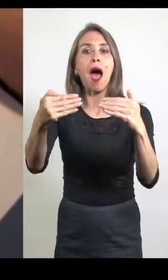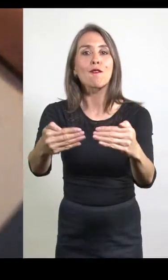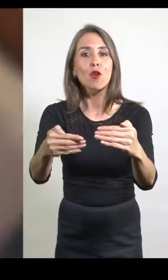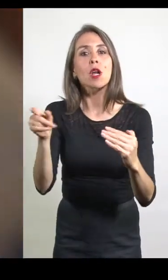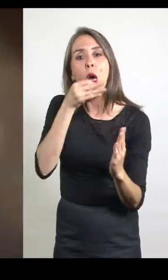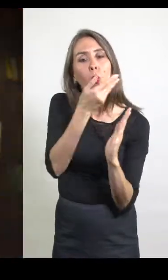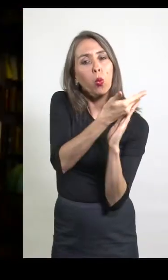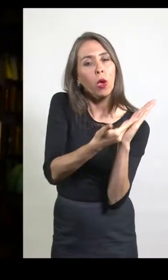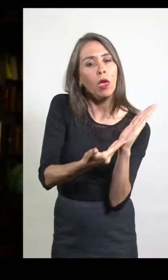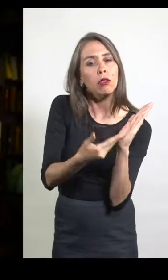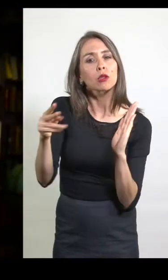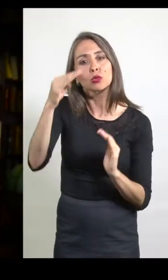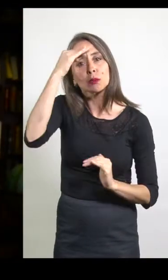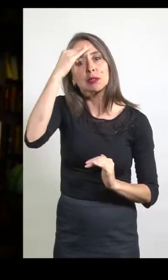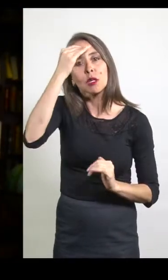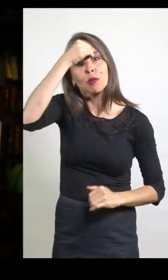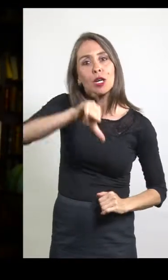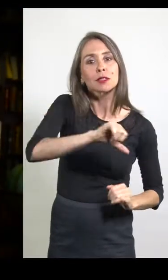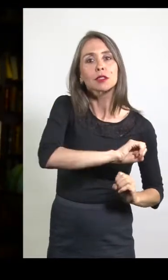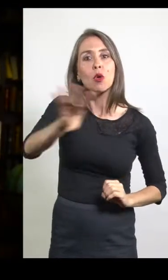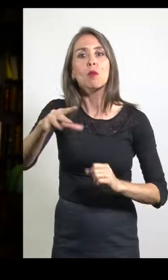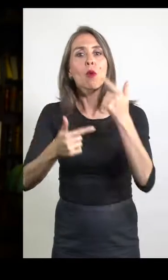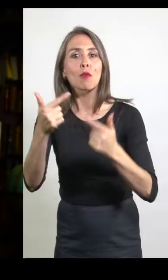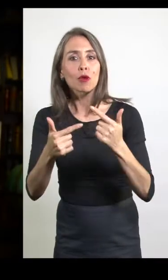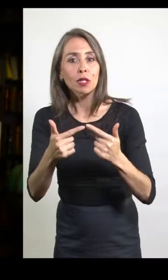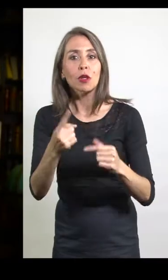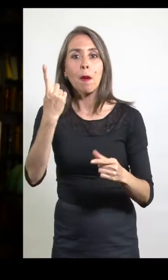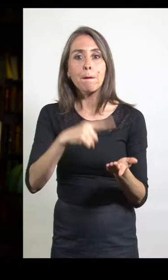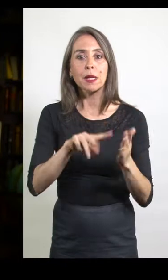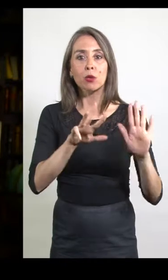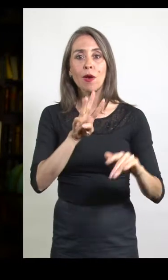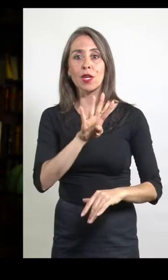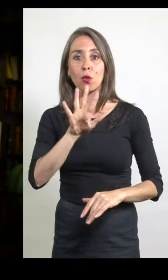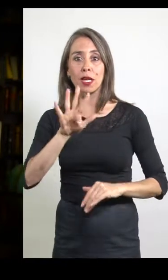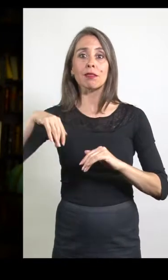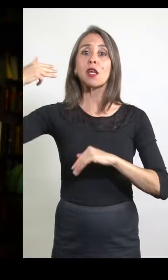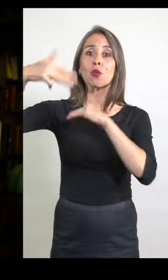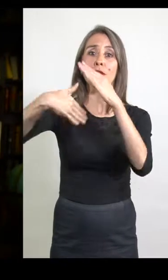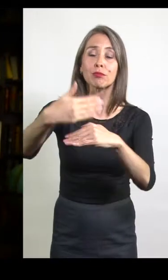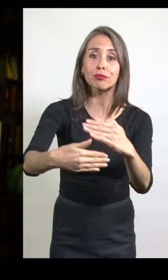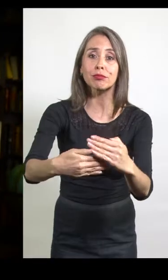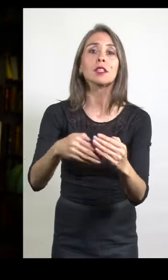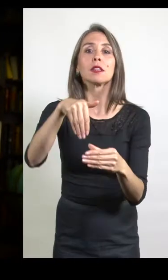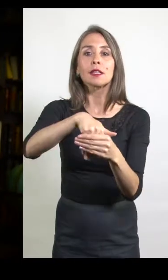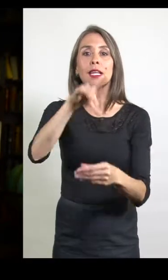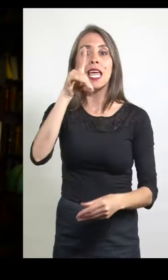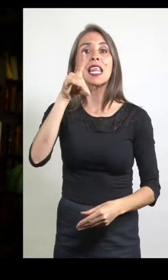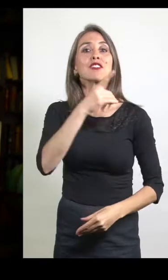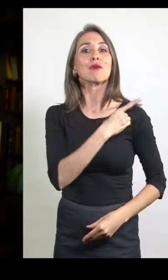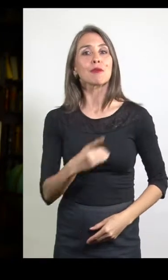relegado político. Pasó el tiempo y en el año 1949 hubo elecciones parlamentarias en nuestro país y